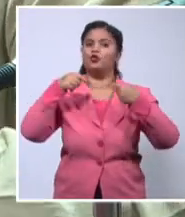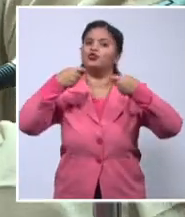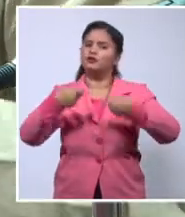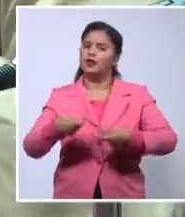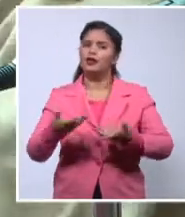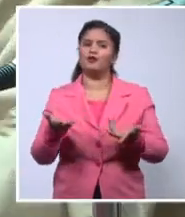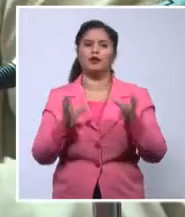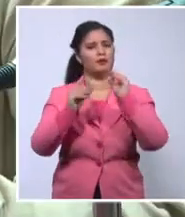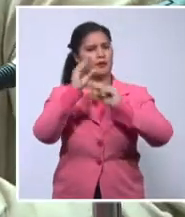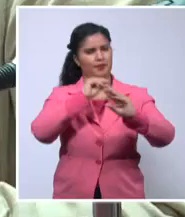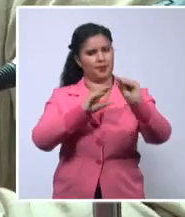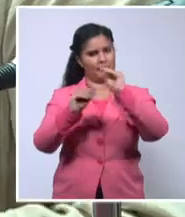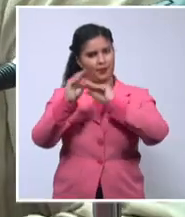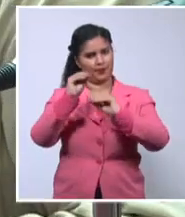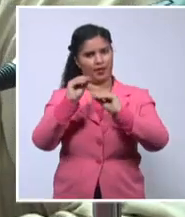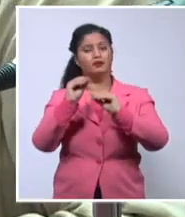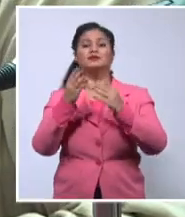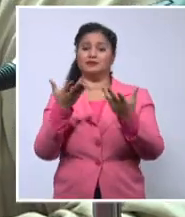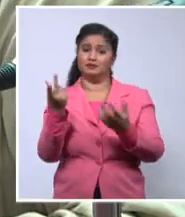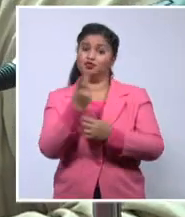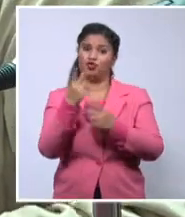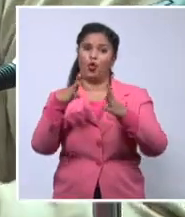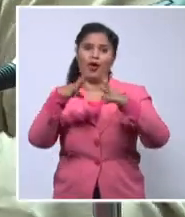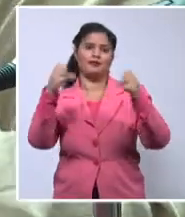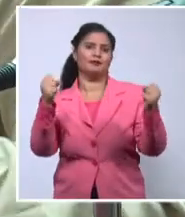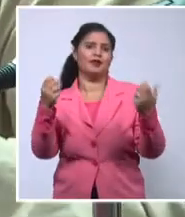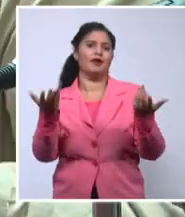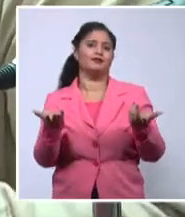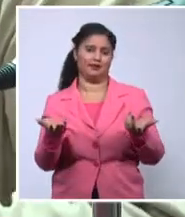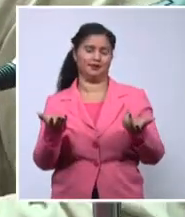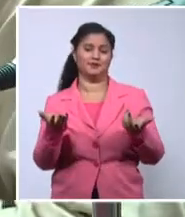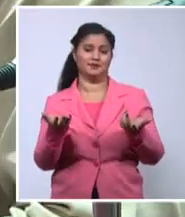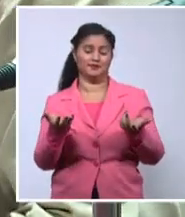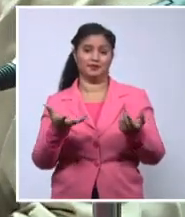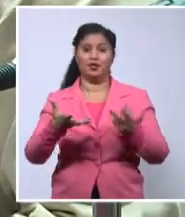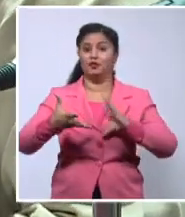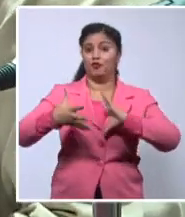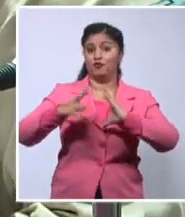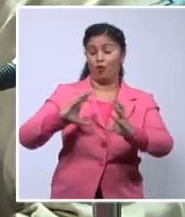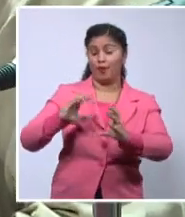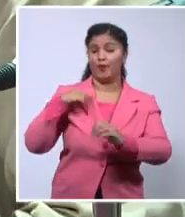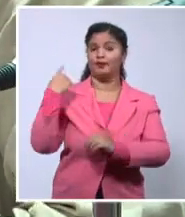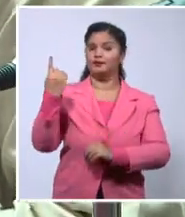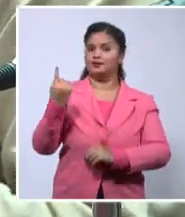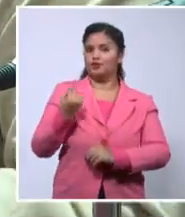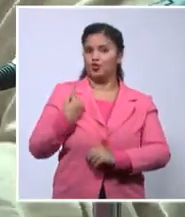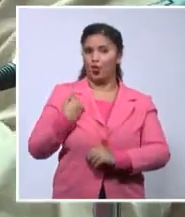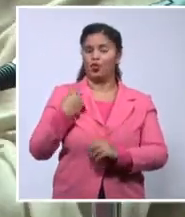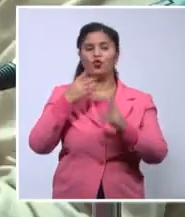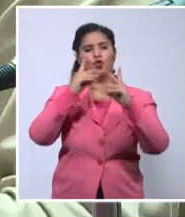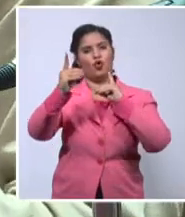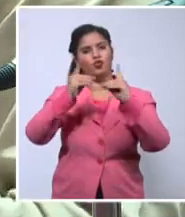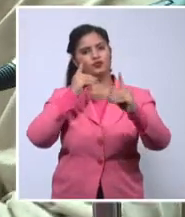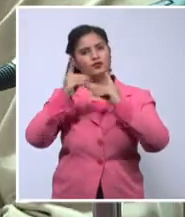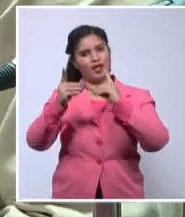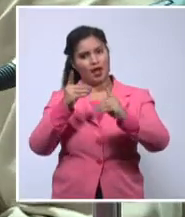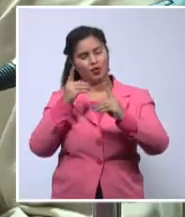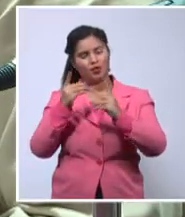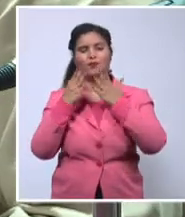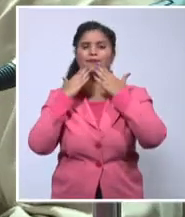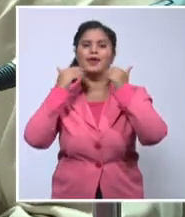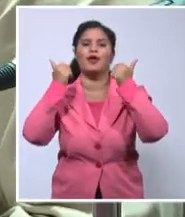más eficaces para conseguir entre nosotros un diálogo todavía más fecundo